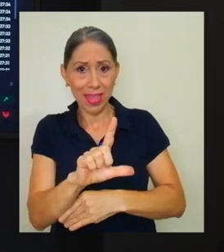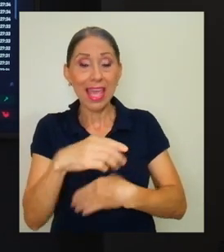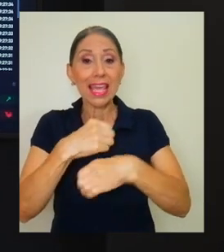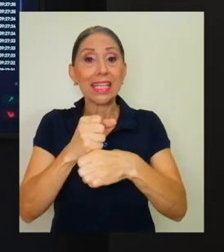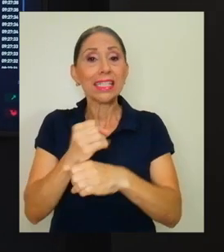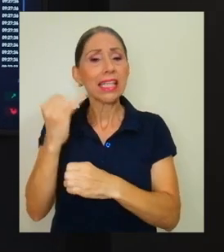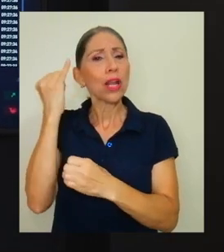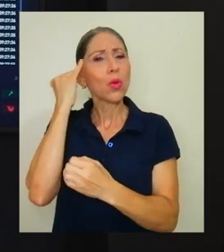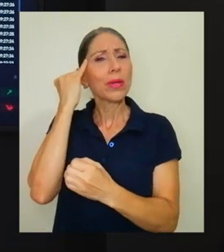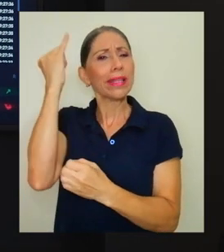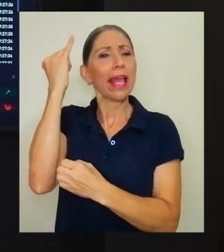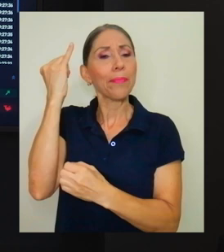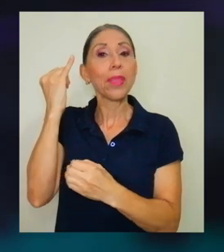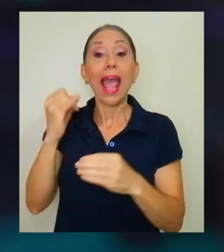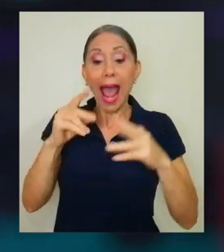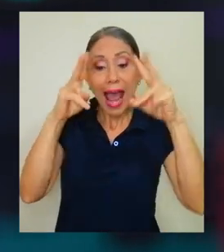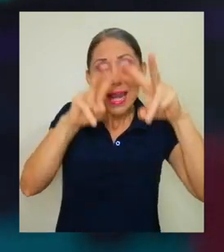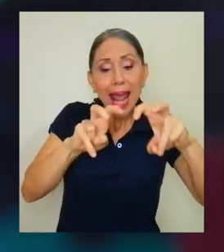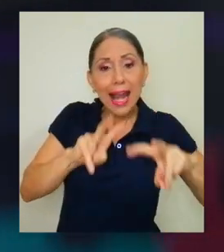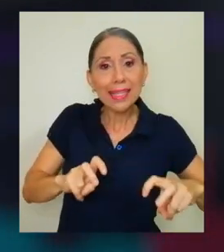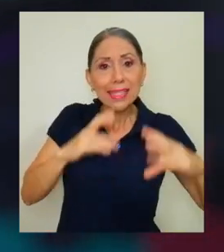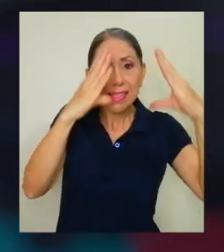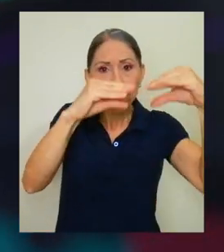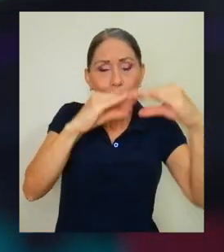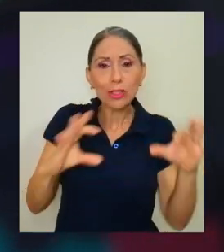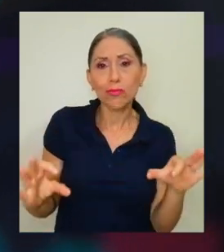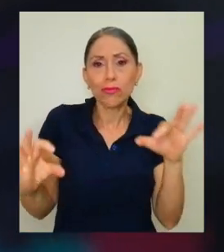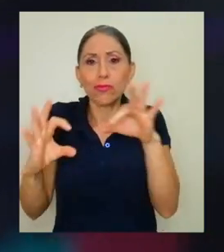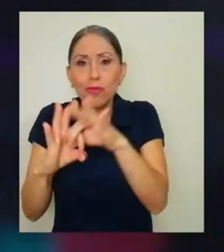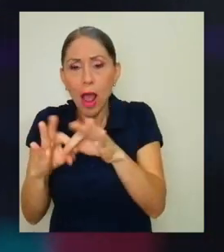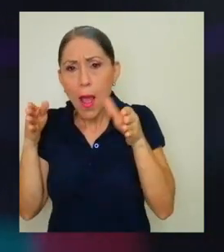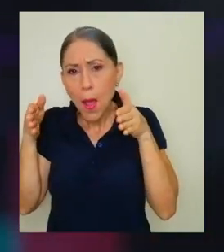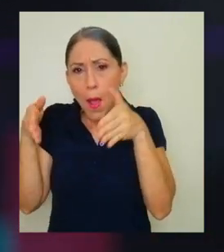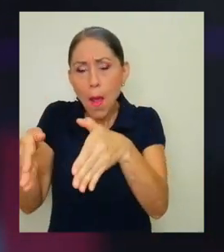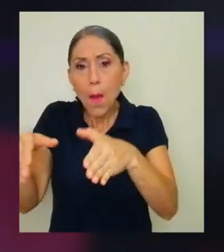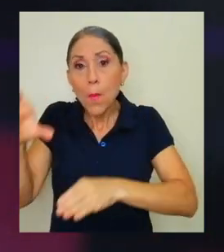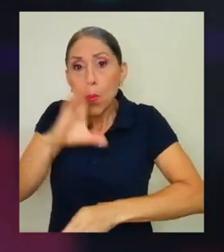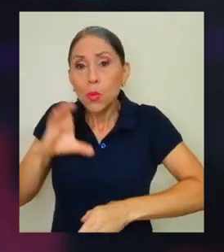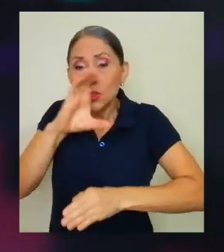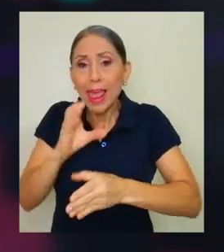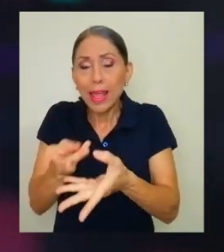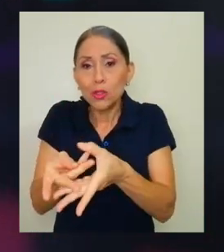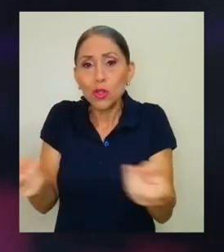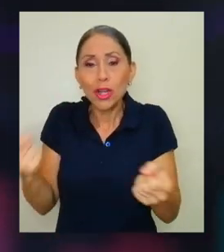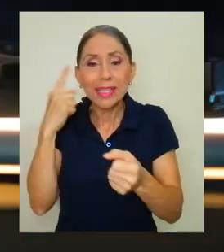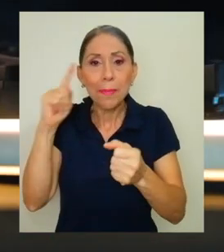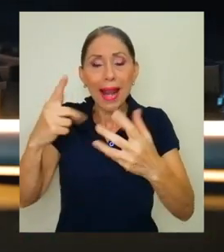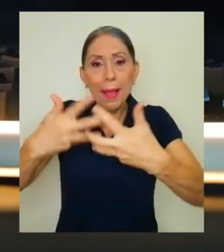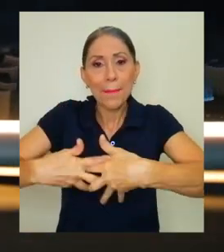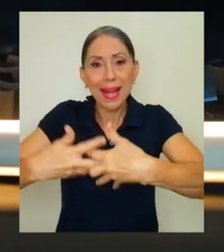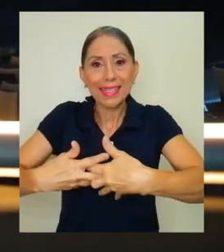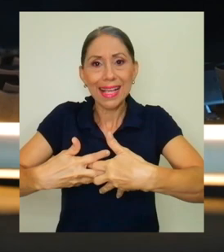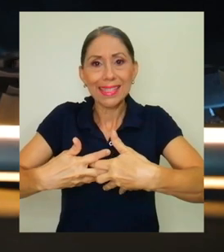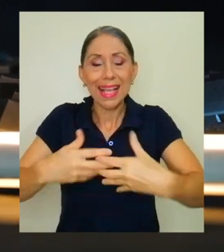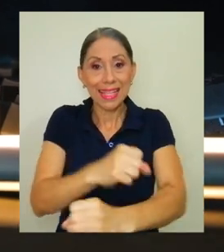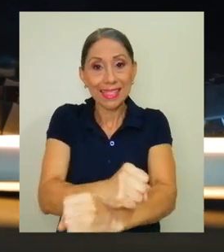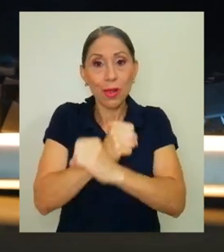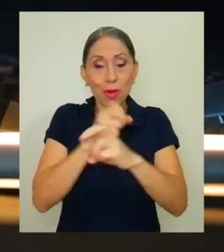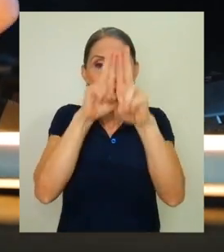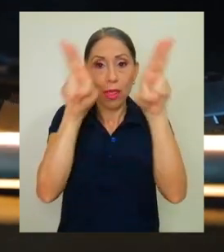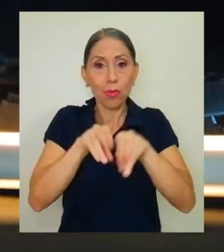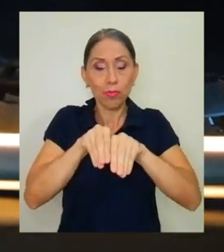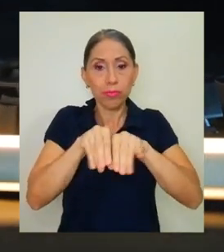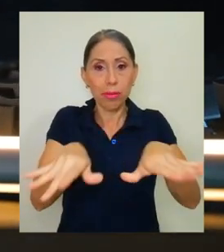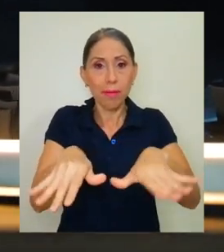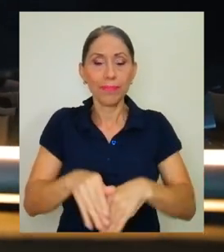combina el análisis de información enfocado a la búsqueda de soluciones para empresas y la ciberseguridad. Son áreas que hacen falta